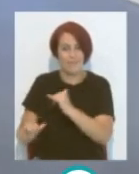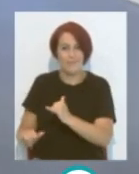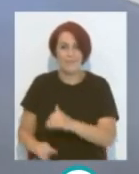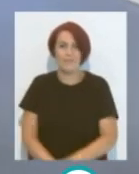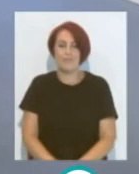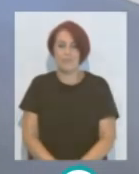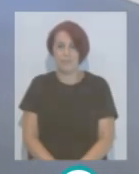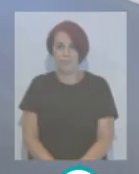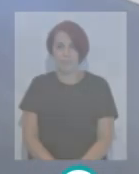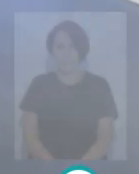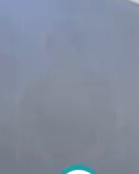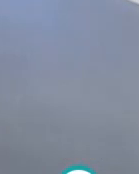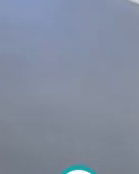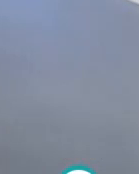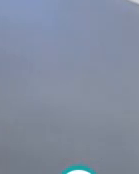muy bien